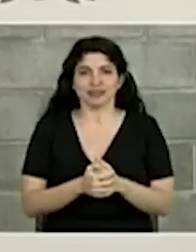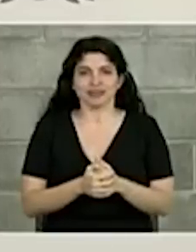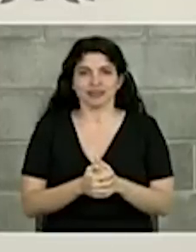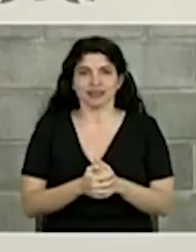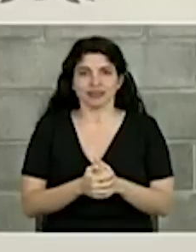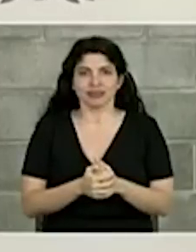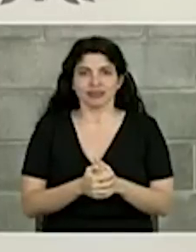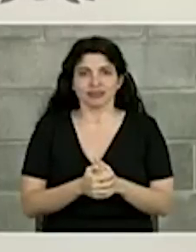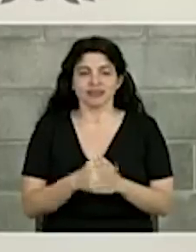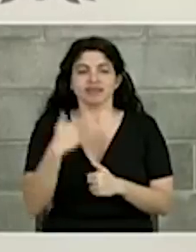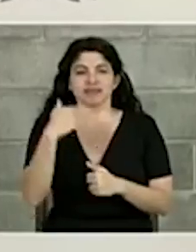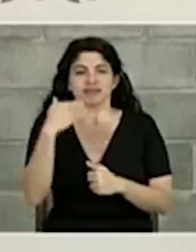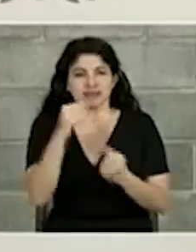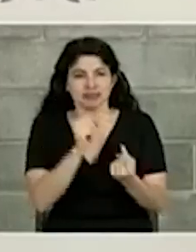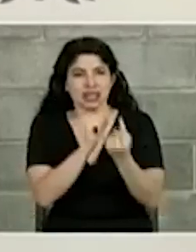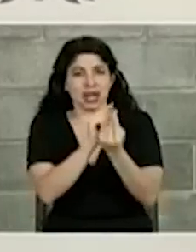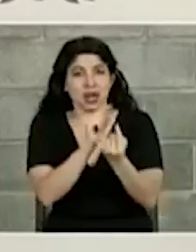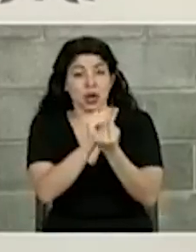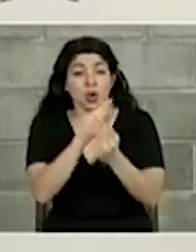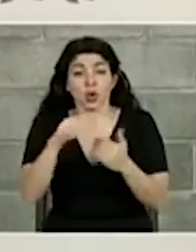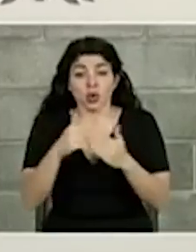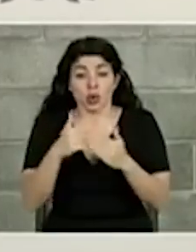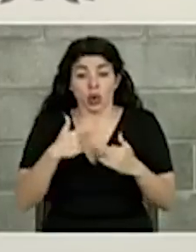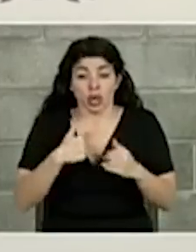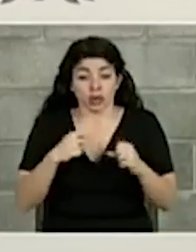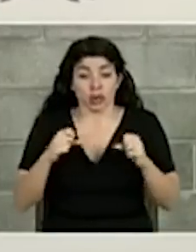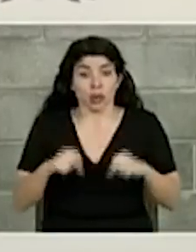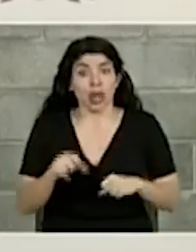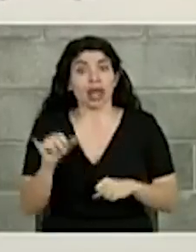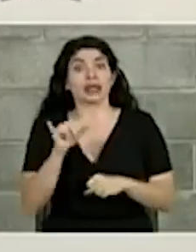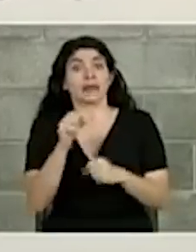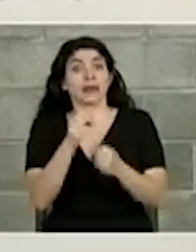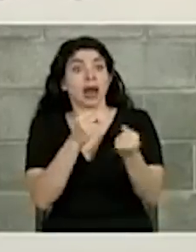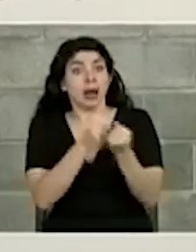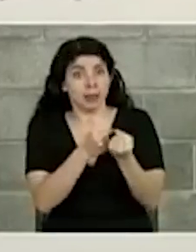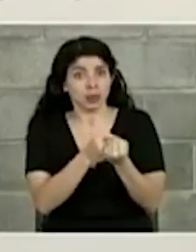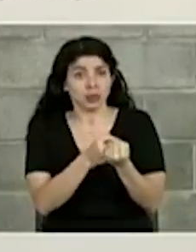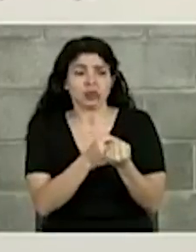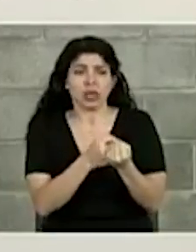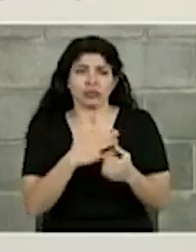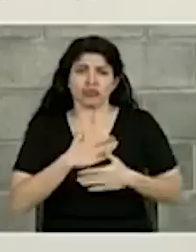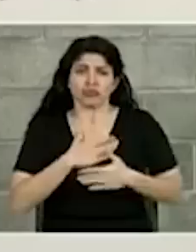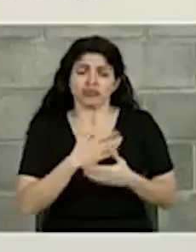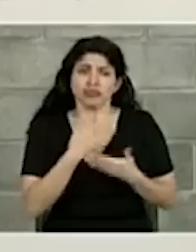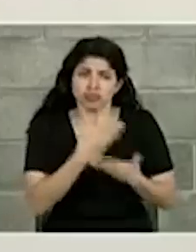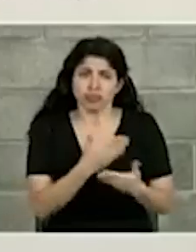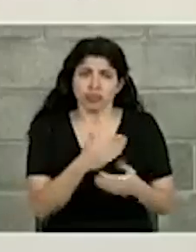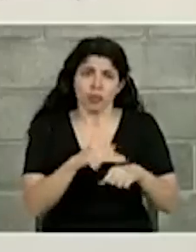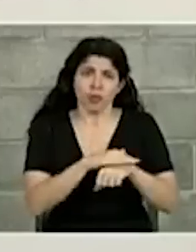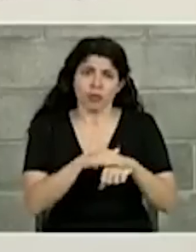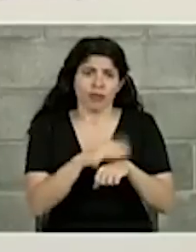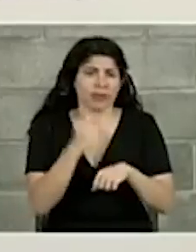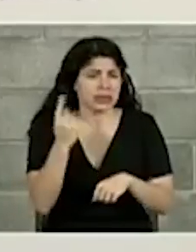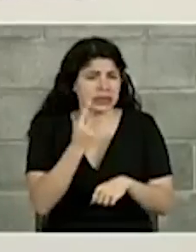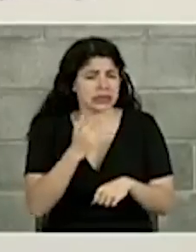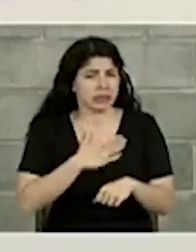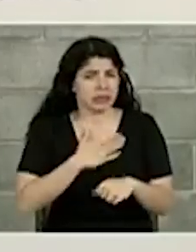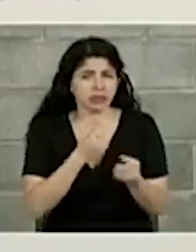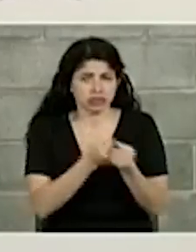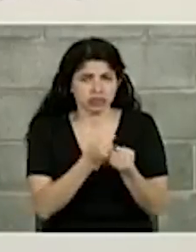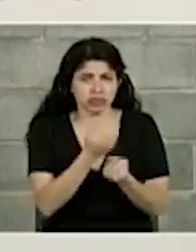Ahí nos encontraremos y en lo que yo pueda también darle la mano, cuente conmigo, por favor, siempre.